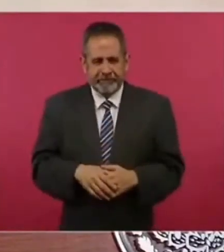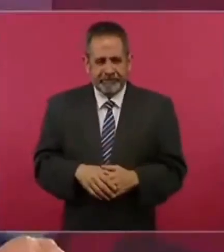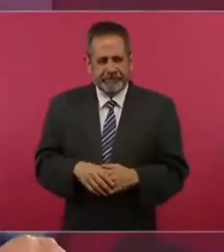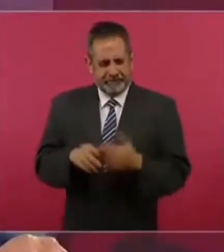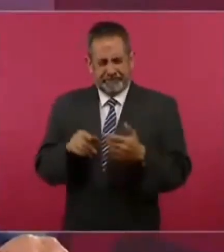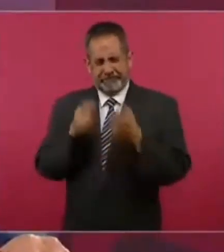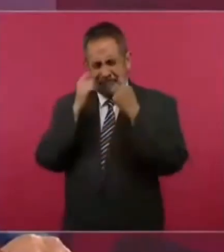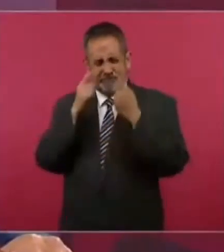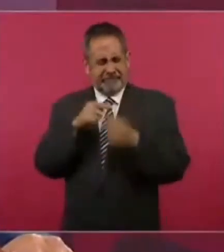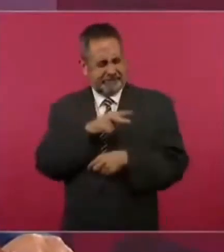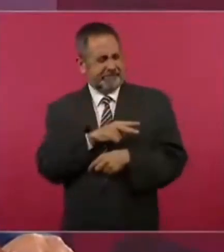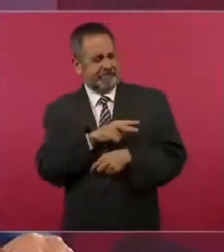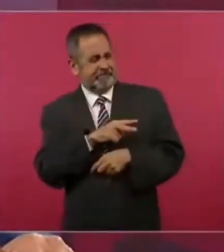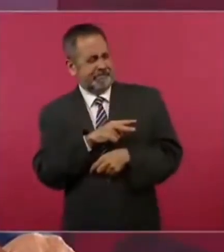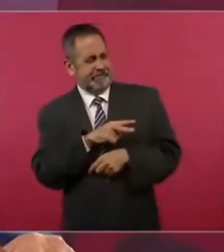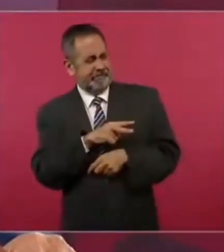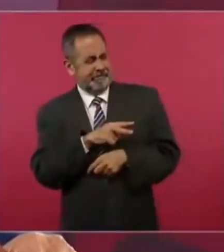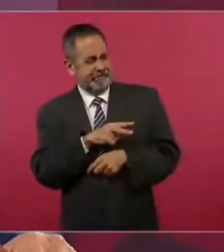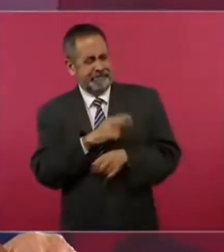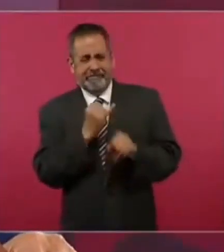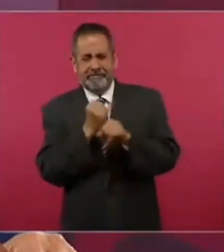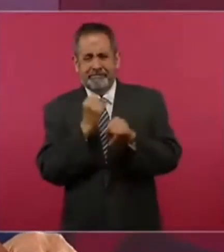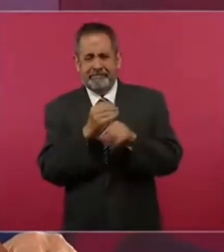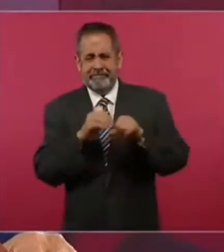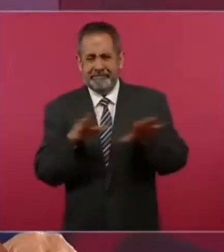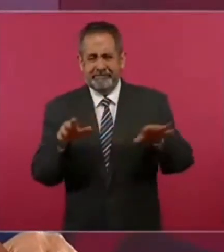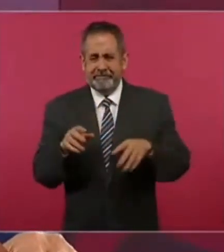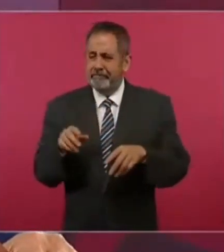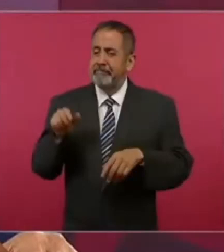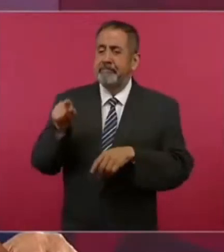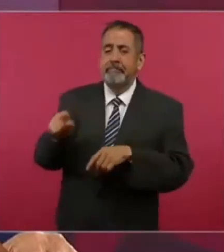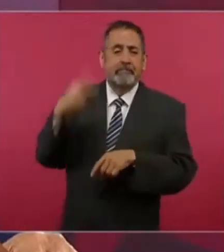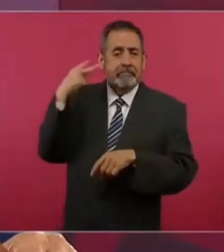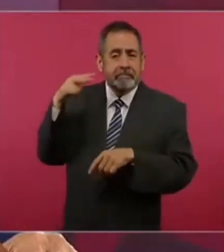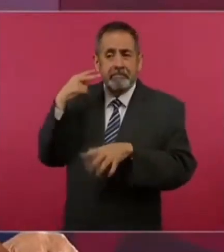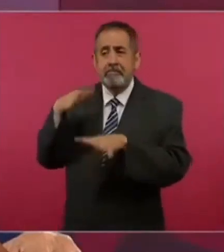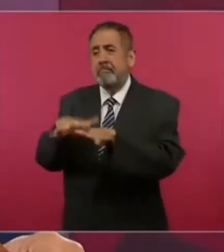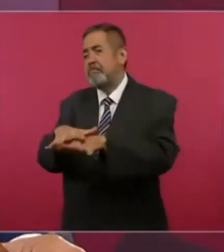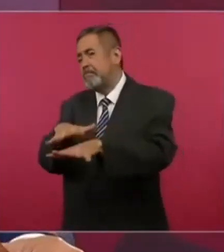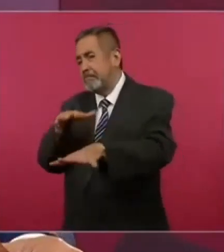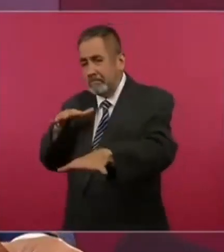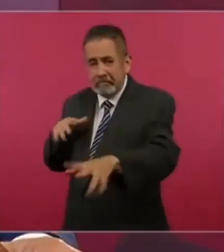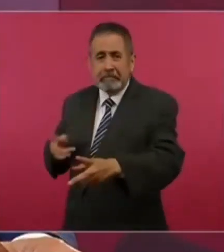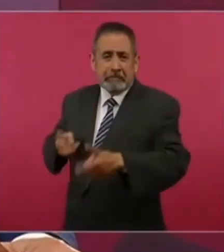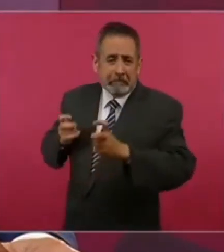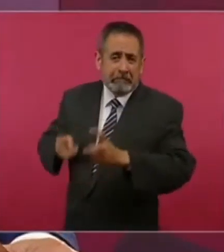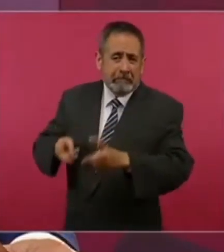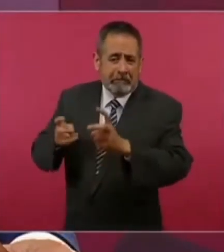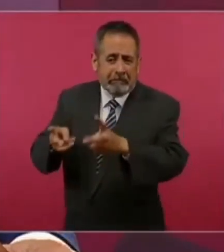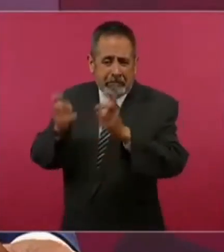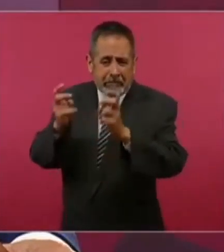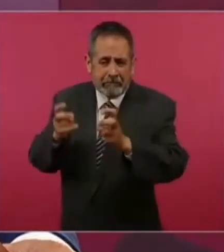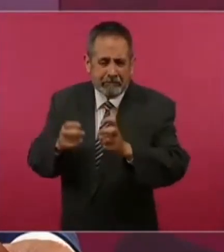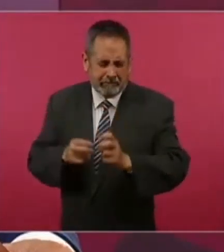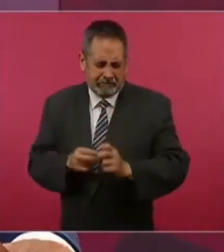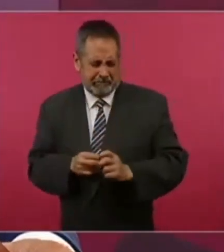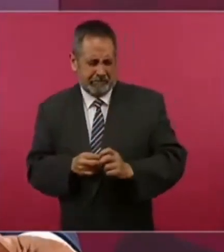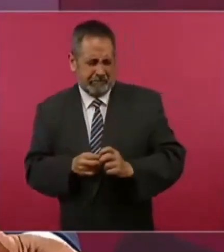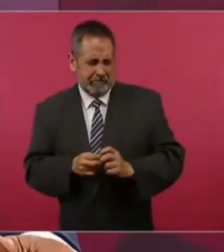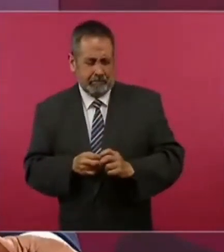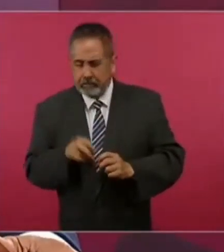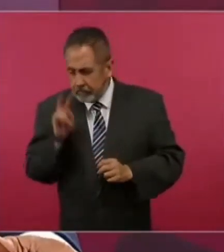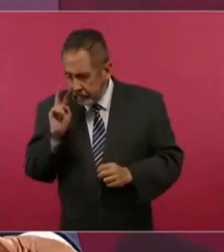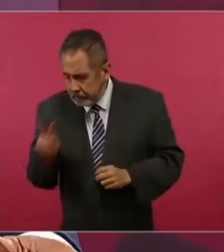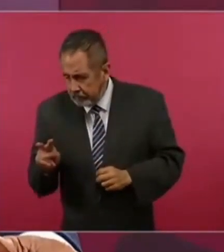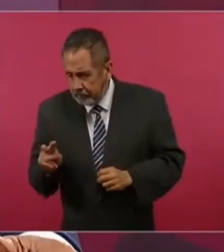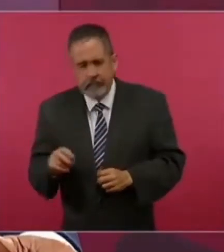atención este asunto, en el caso de Veracruz, y